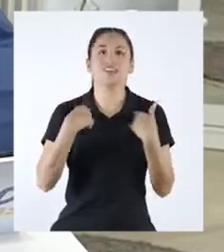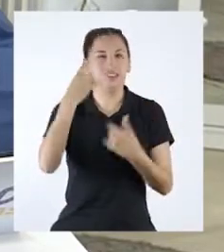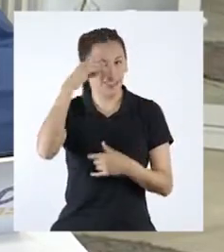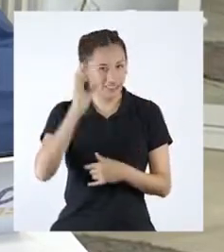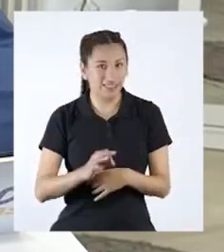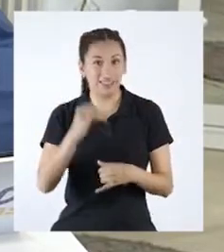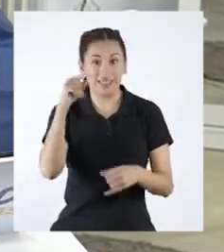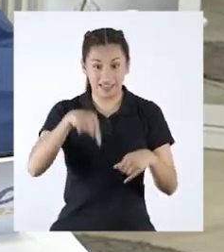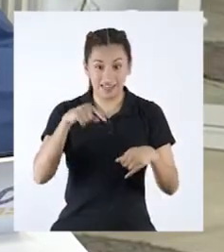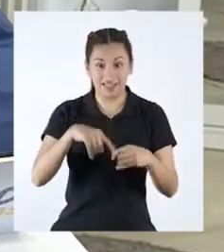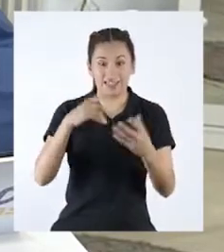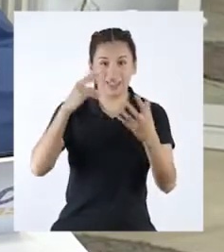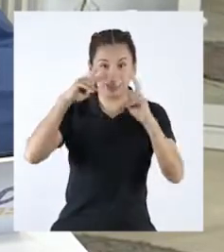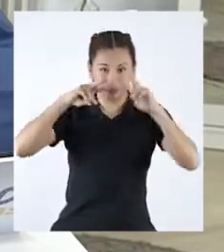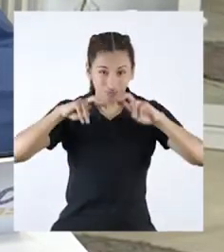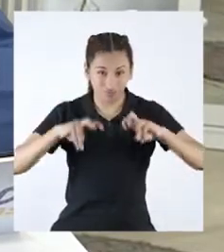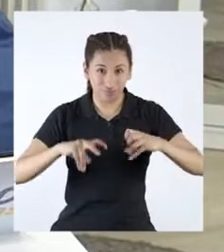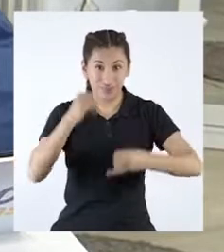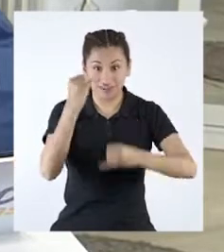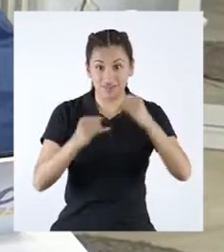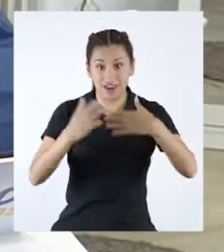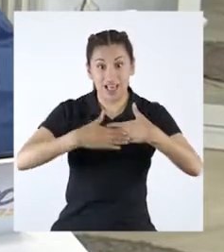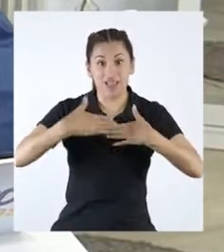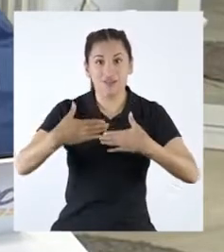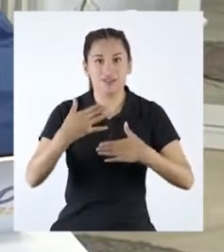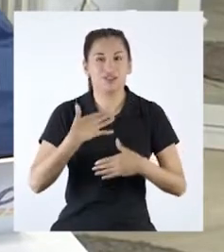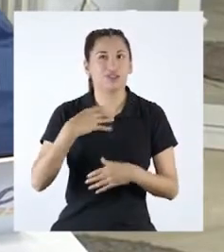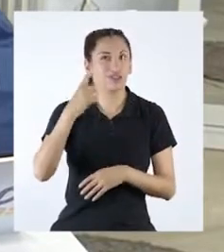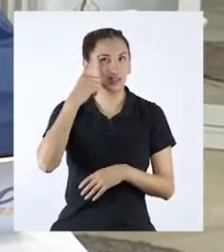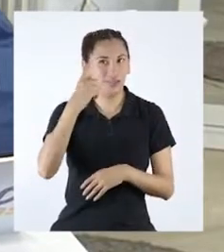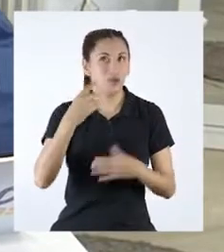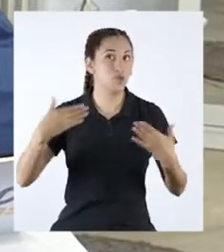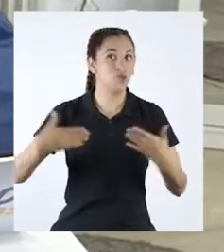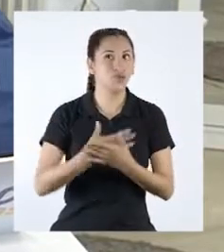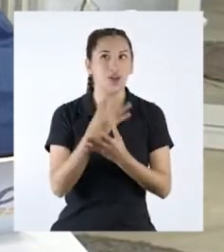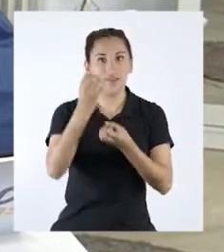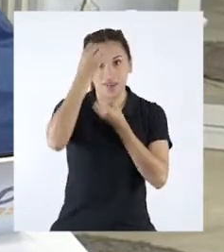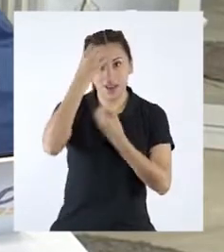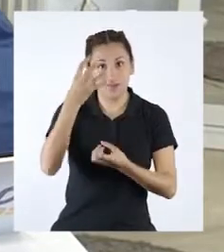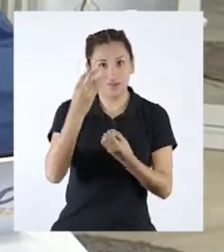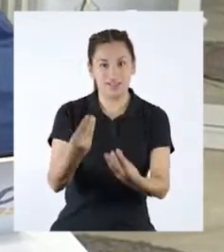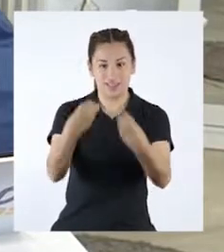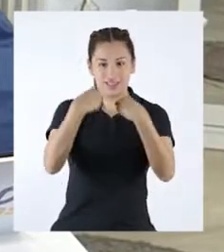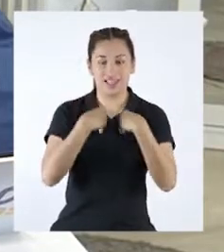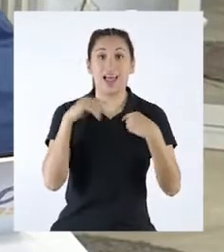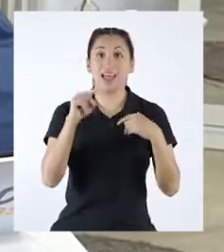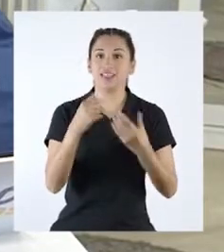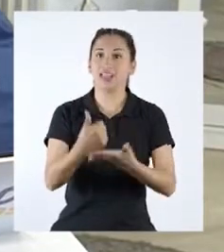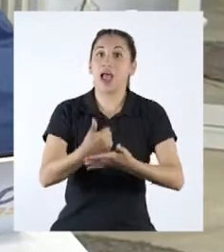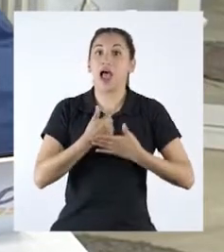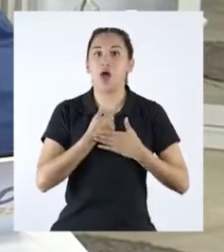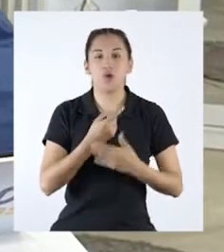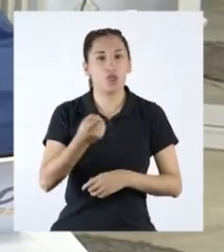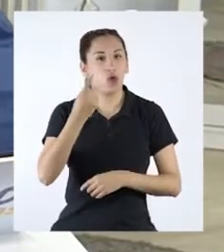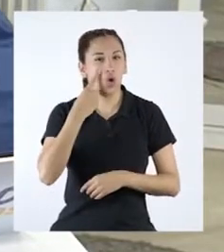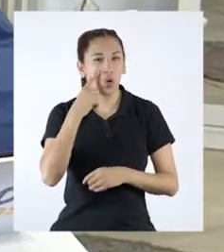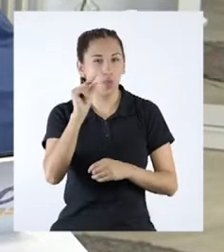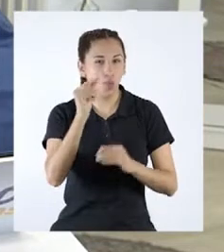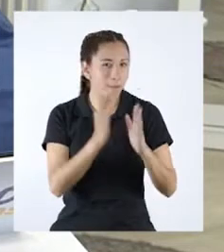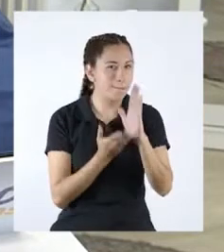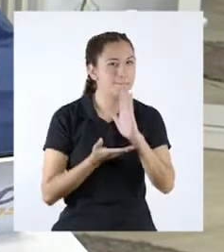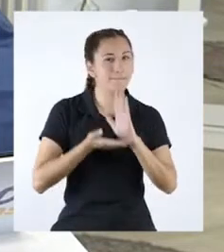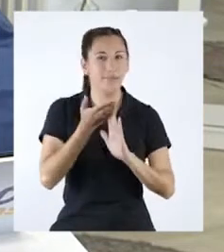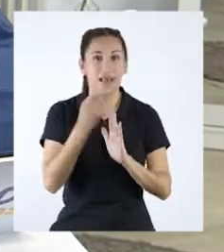Estoy segura de que para el final de nuestra investigación tendremos nueva información, la cual nos permitirá